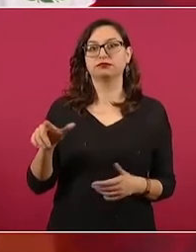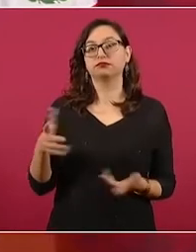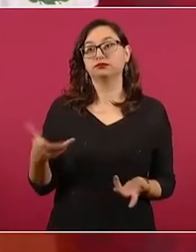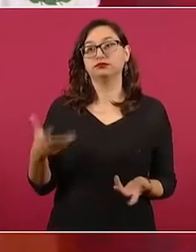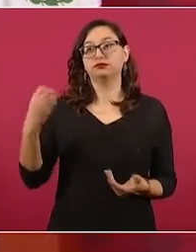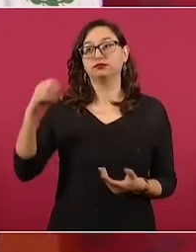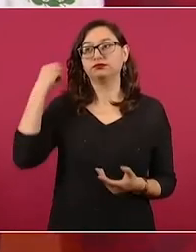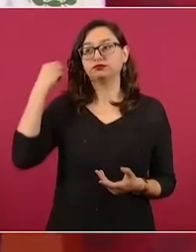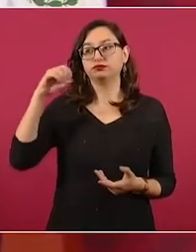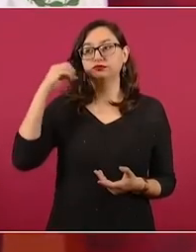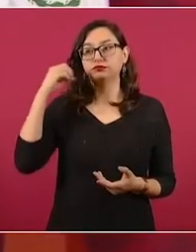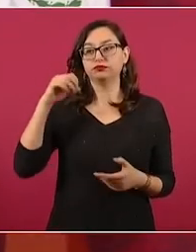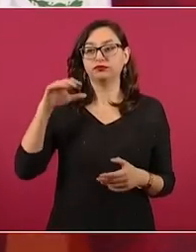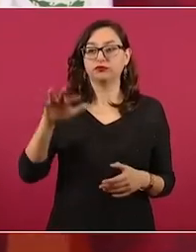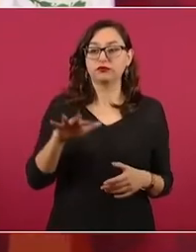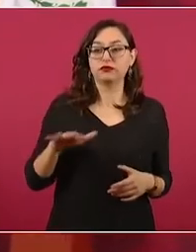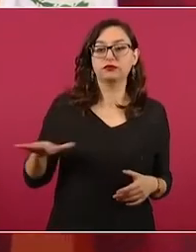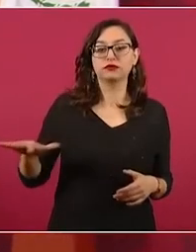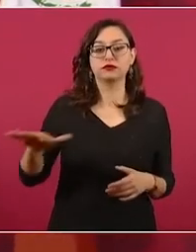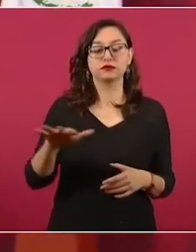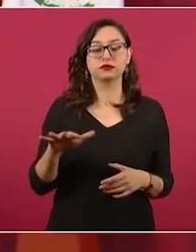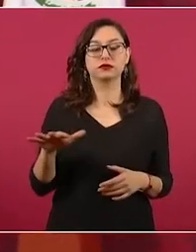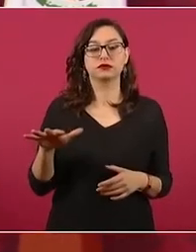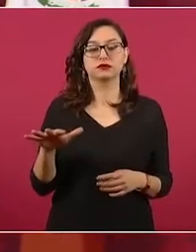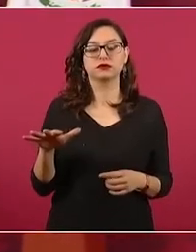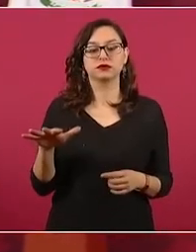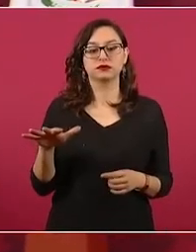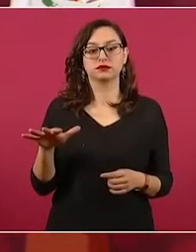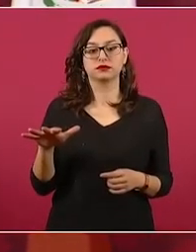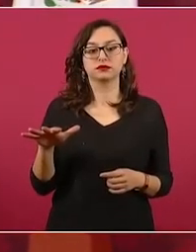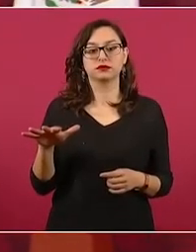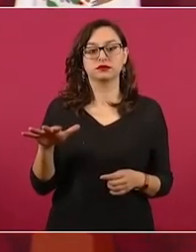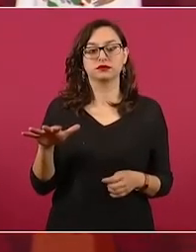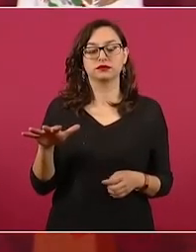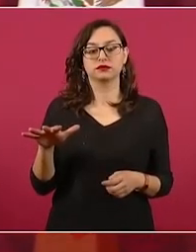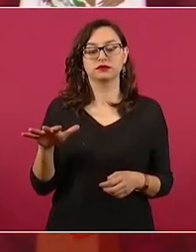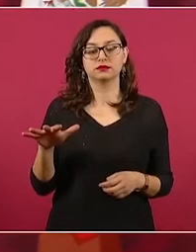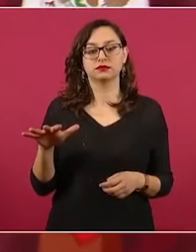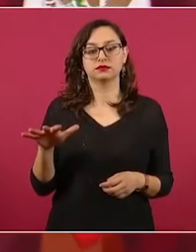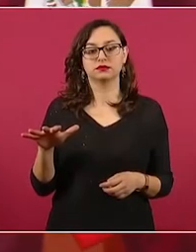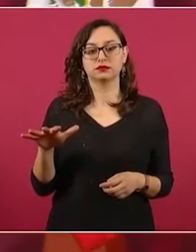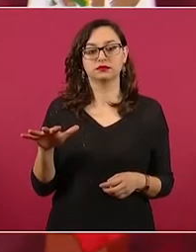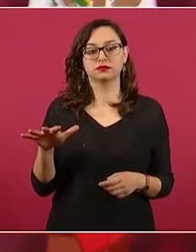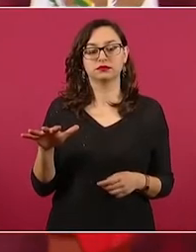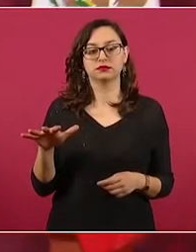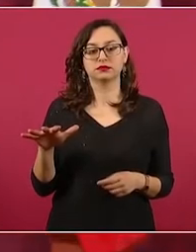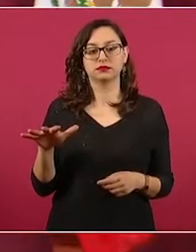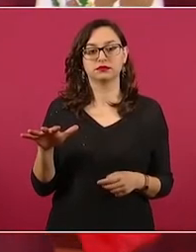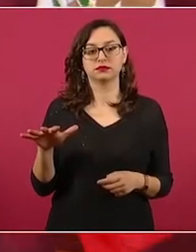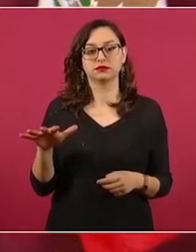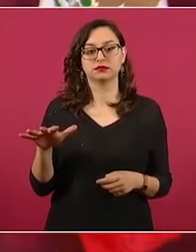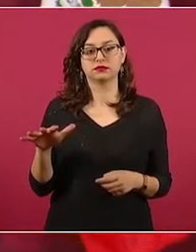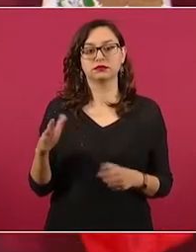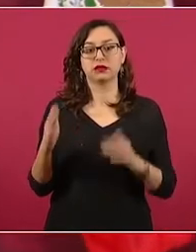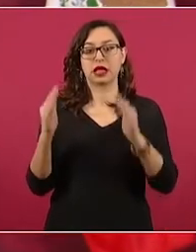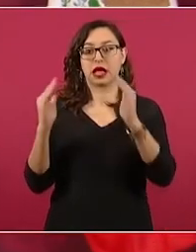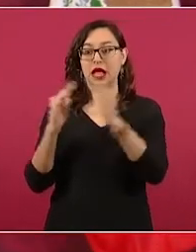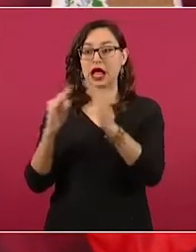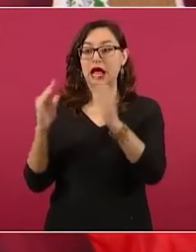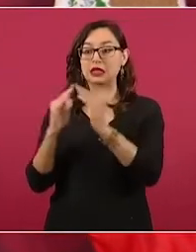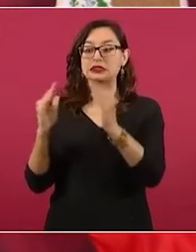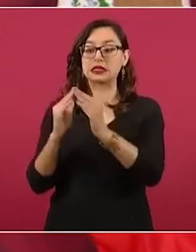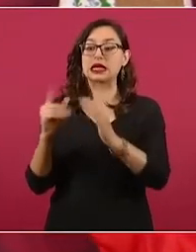100 por ciento de los hogares,